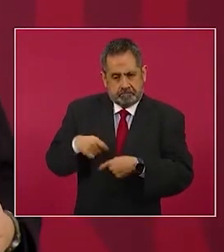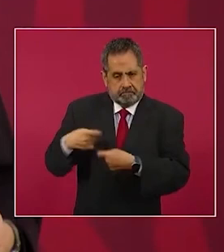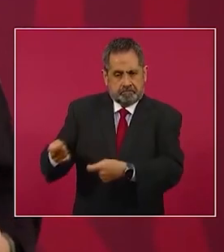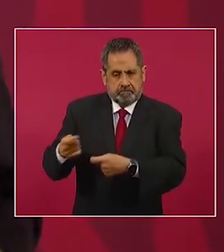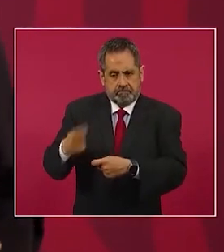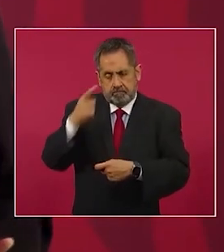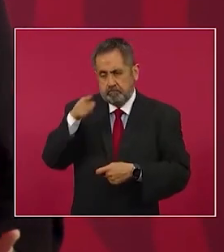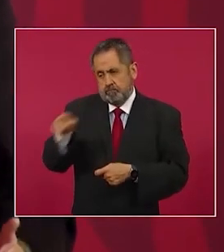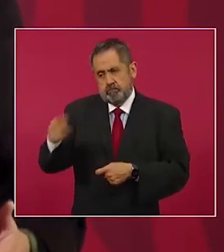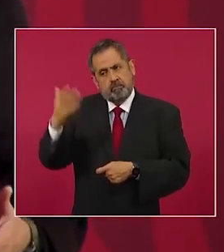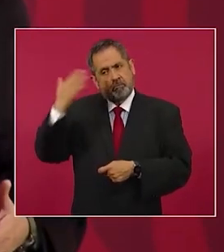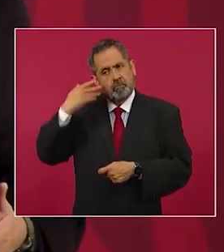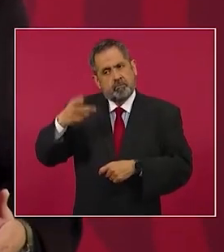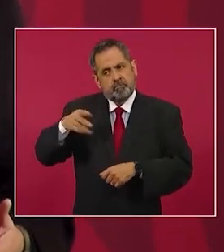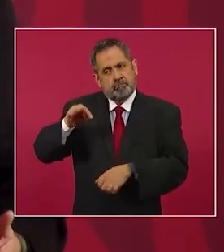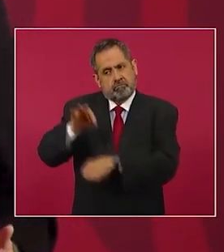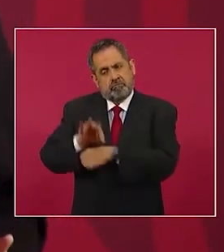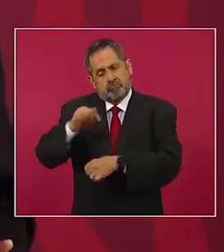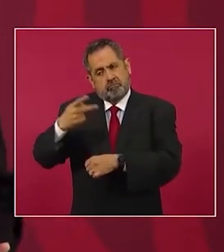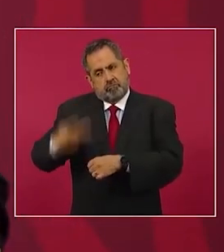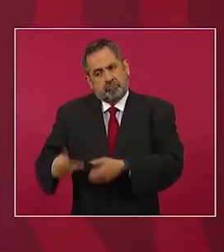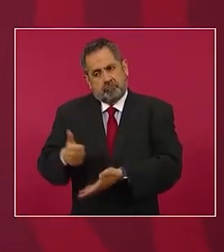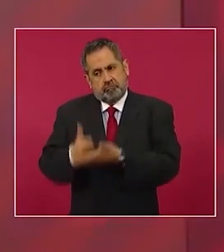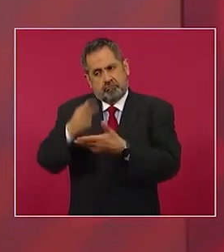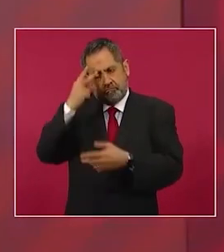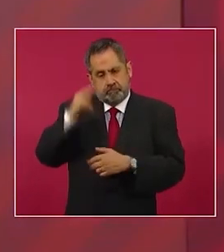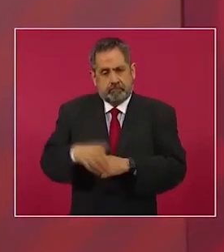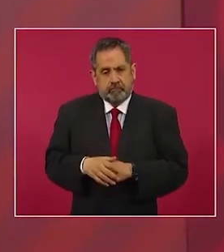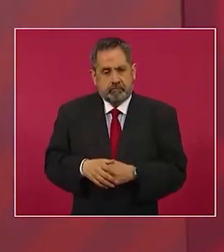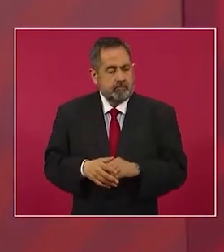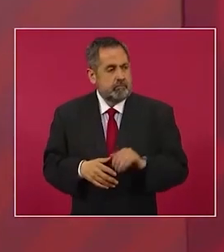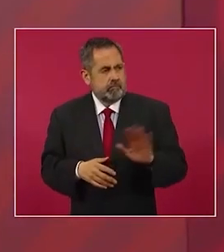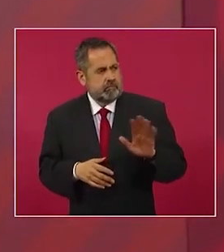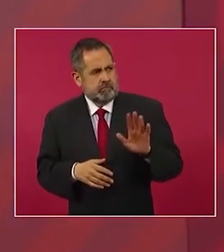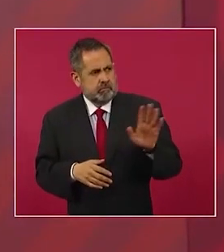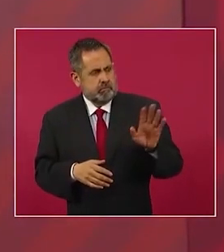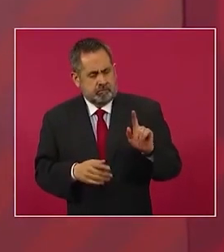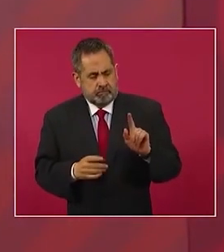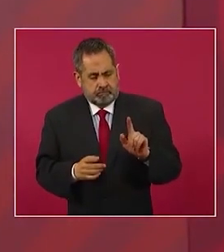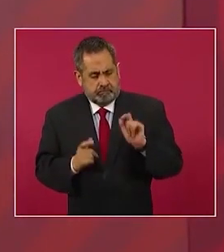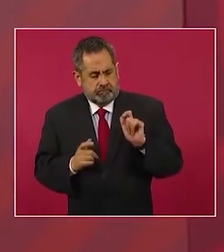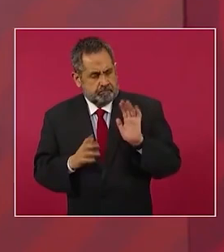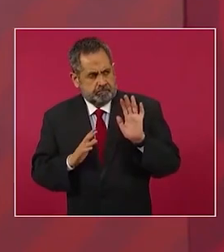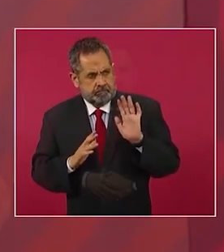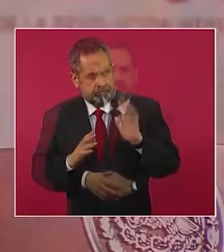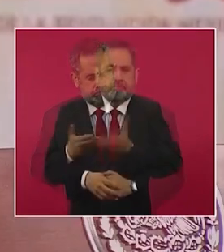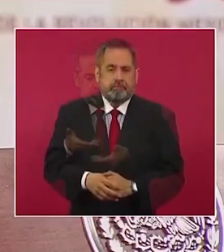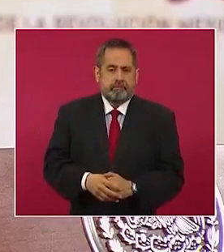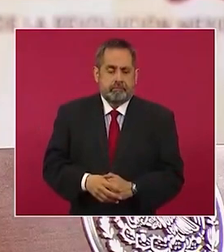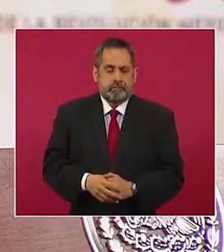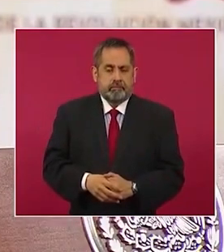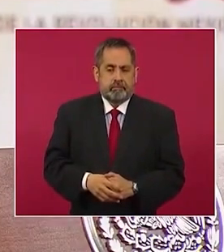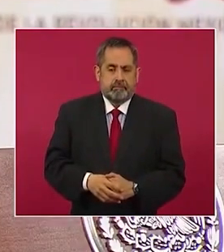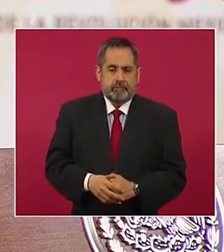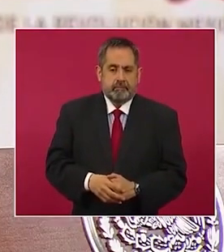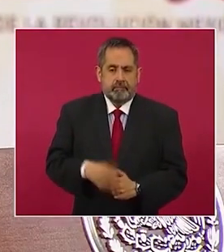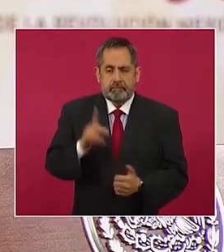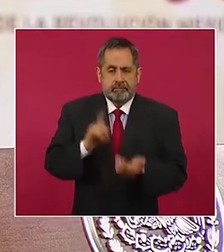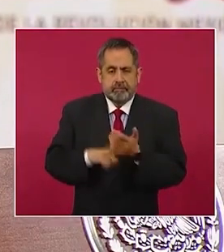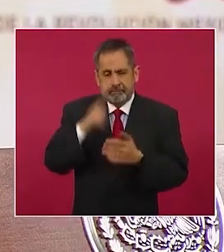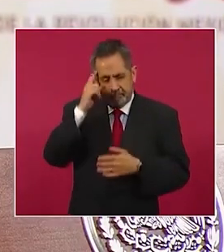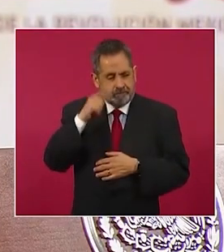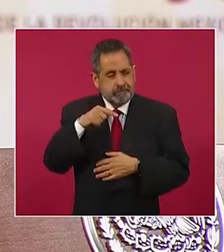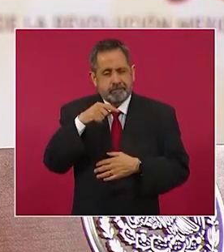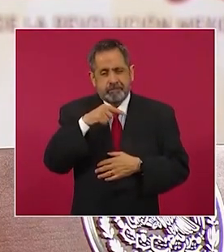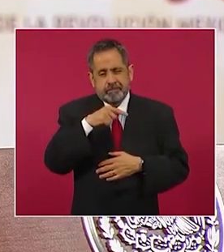A la patria le contesta, no se le cobra, a la patria se le sirve. Yo creo que sí